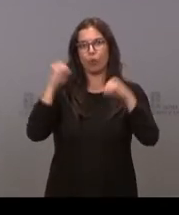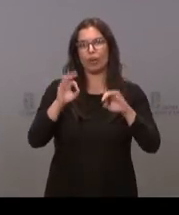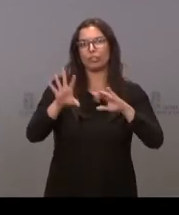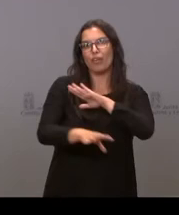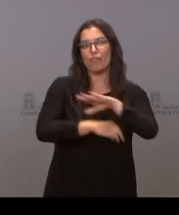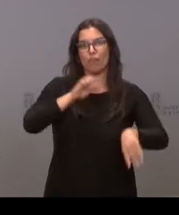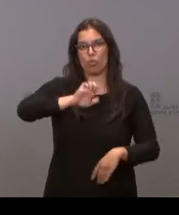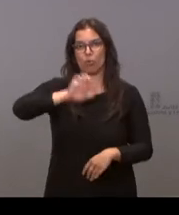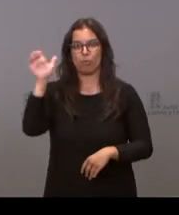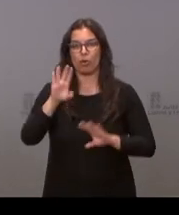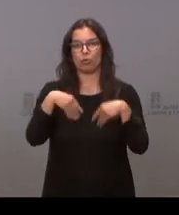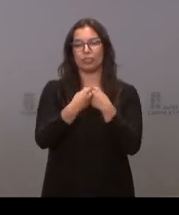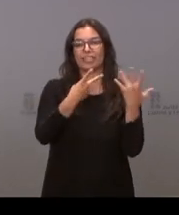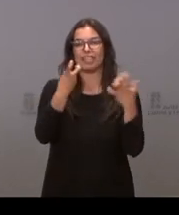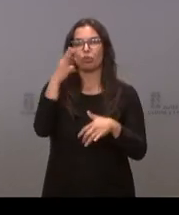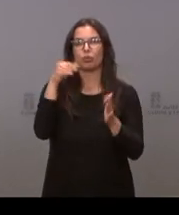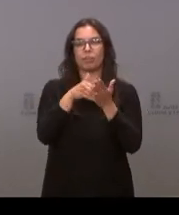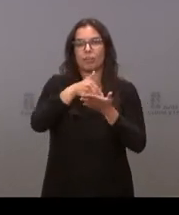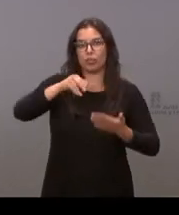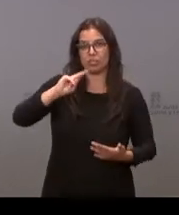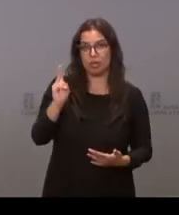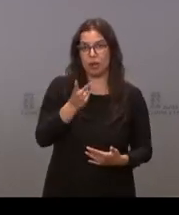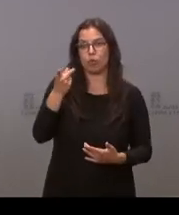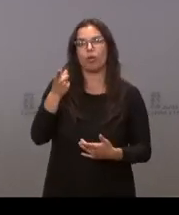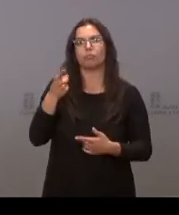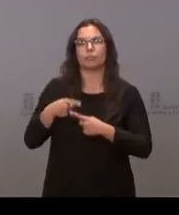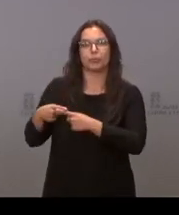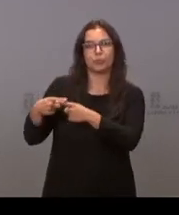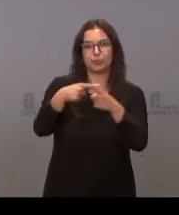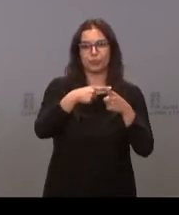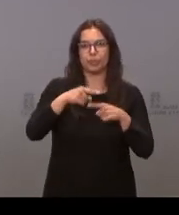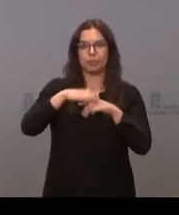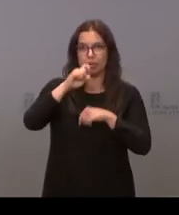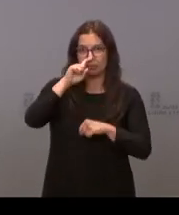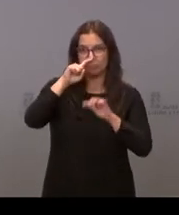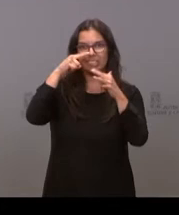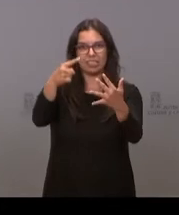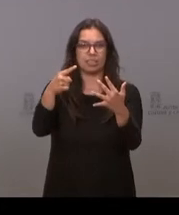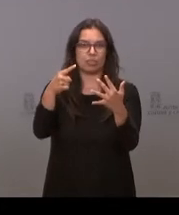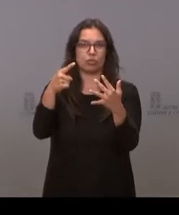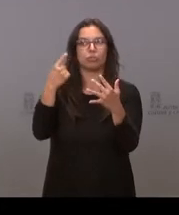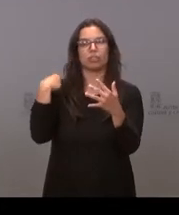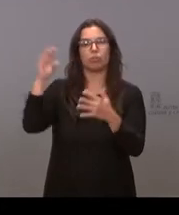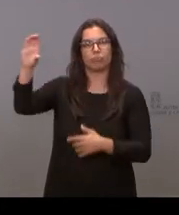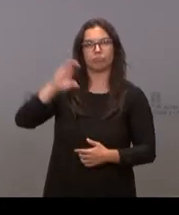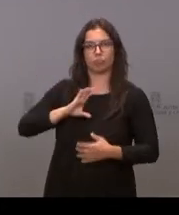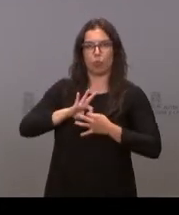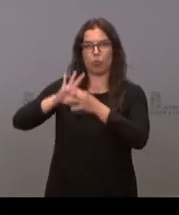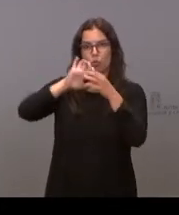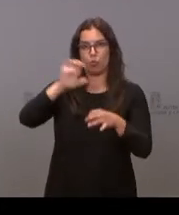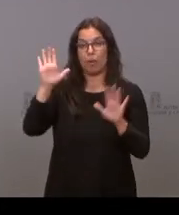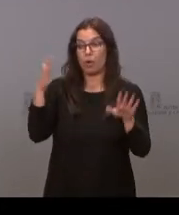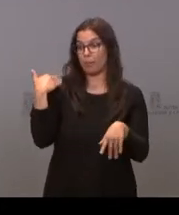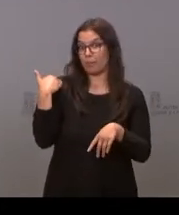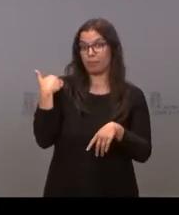europeos de esos 750.000 millones de euros que se van a desplegar a lo largo de los próximos seis años en la Unión Europea. Pero entonces era